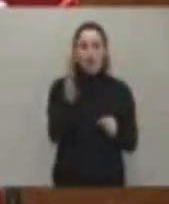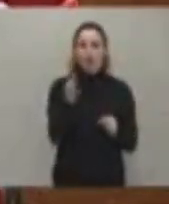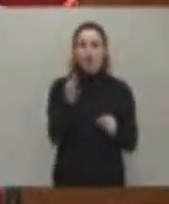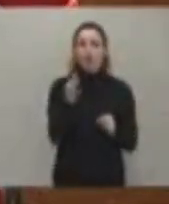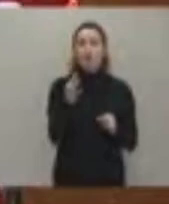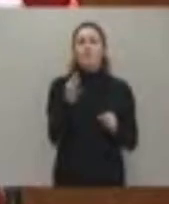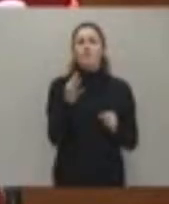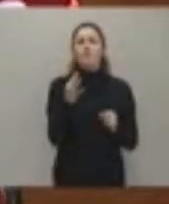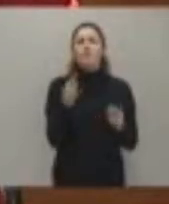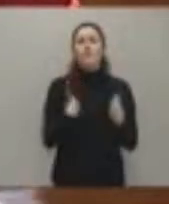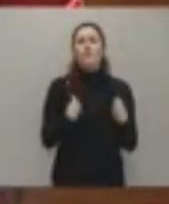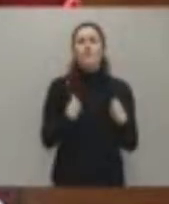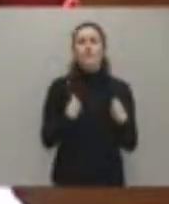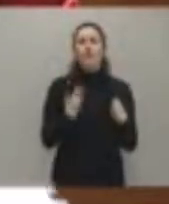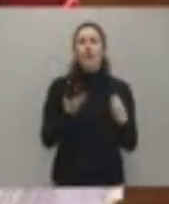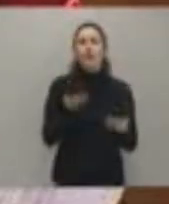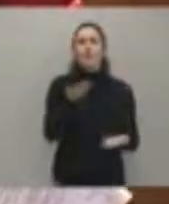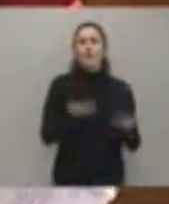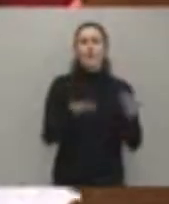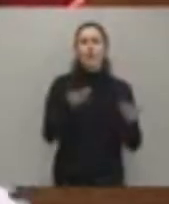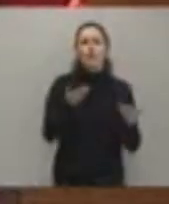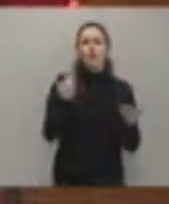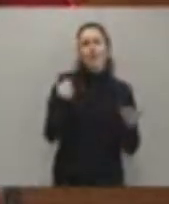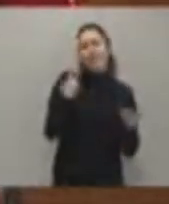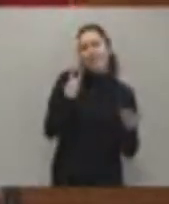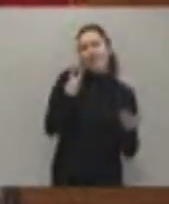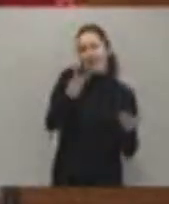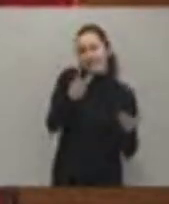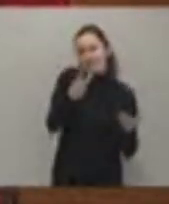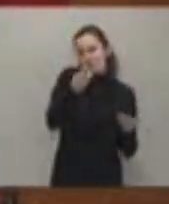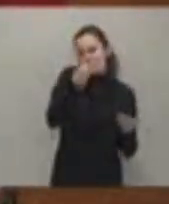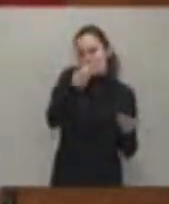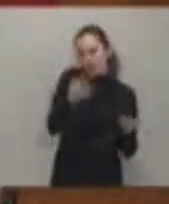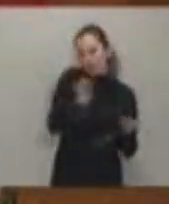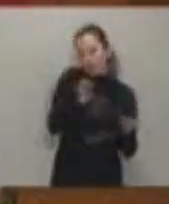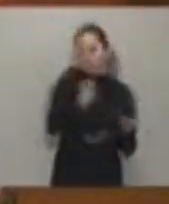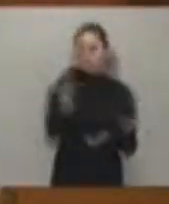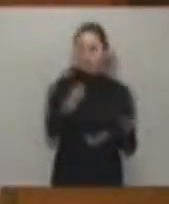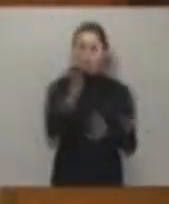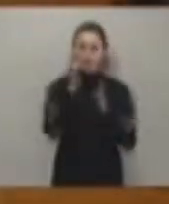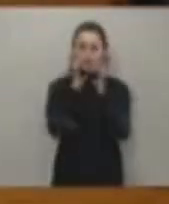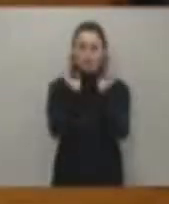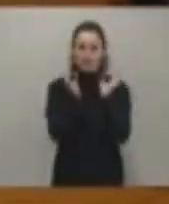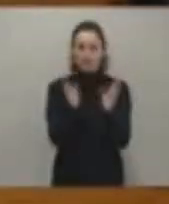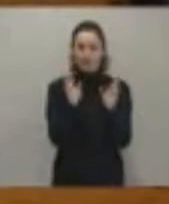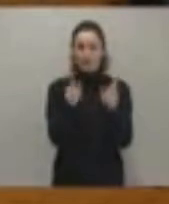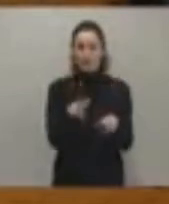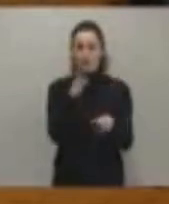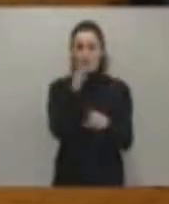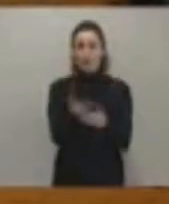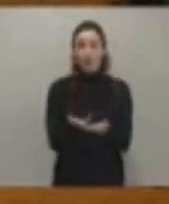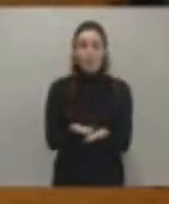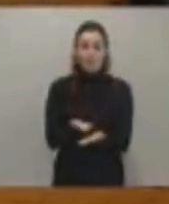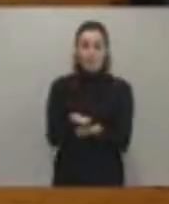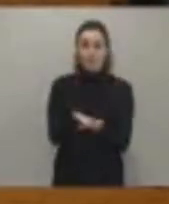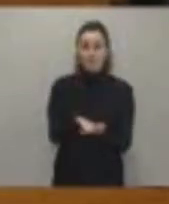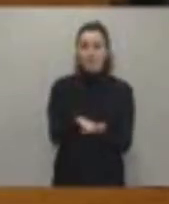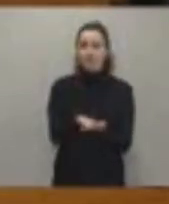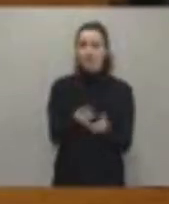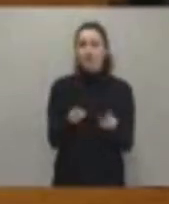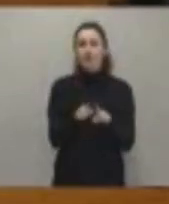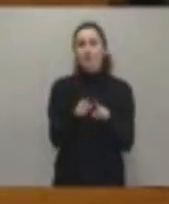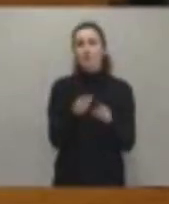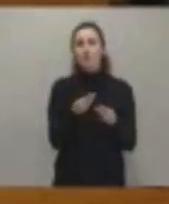o peor que hace tres años desde que usted resultó elegido presidente? Efectivamente, nosotros le pedíamos no su